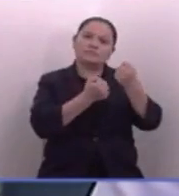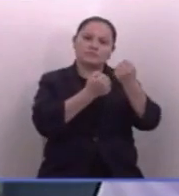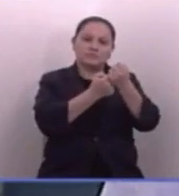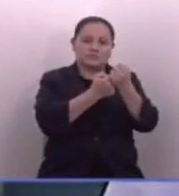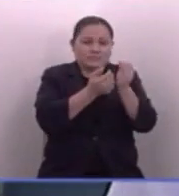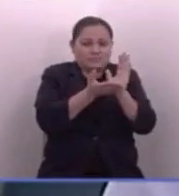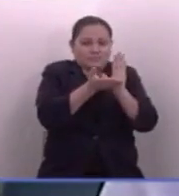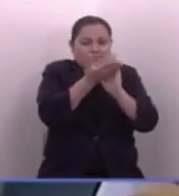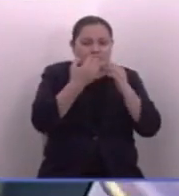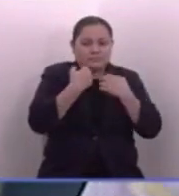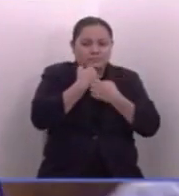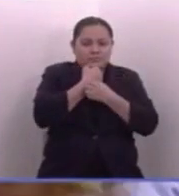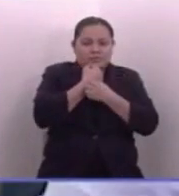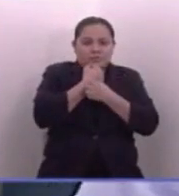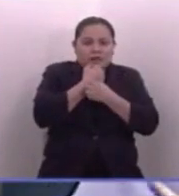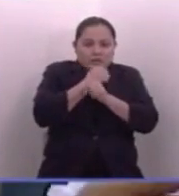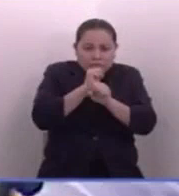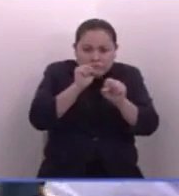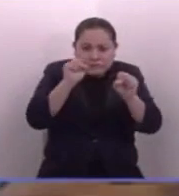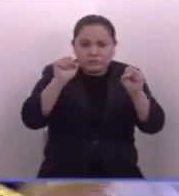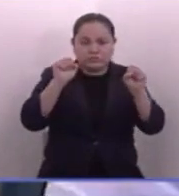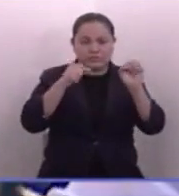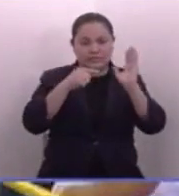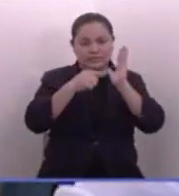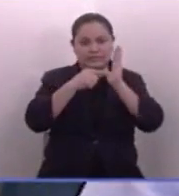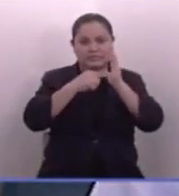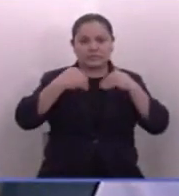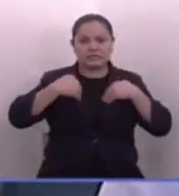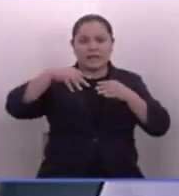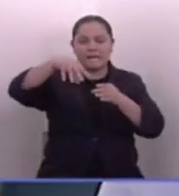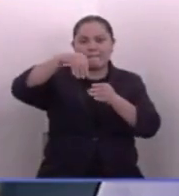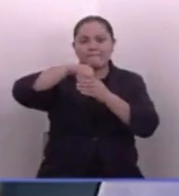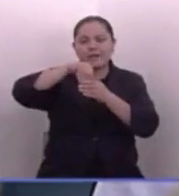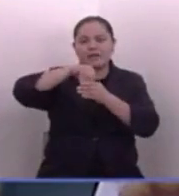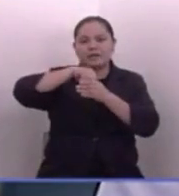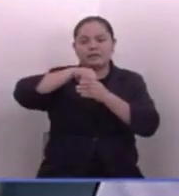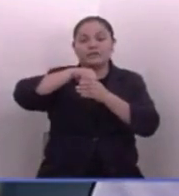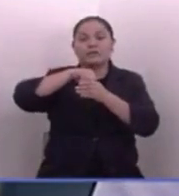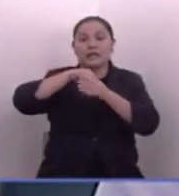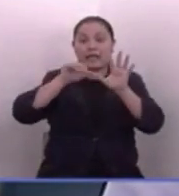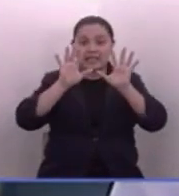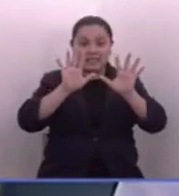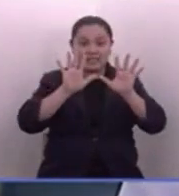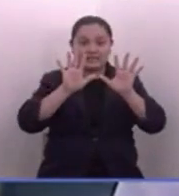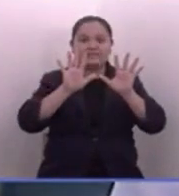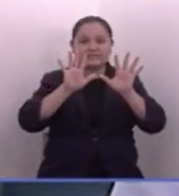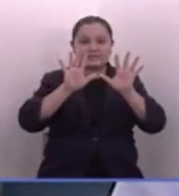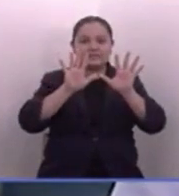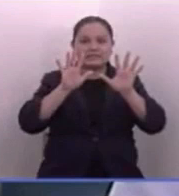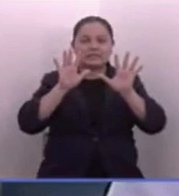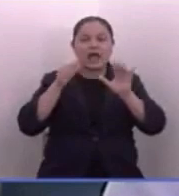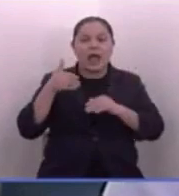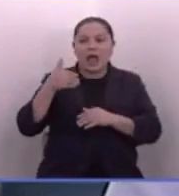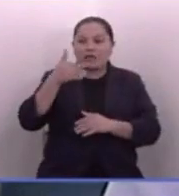sobrevivir, para ir pagando la deuda que tenían en los bancos. En 10 años, y eso no lo pueden